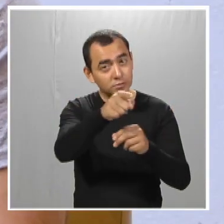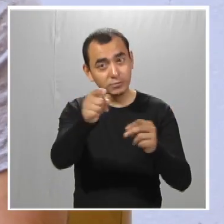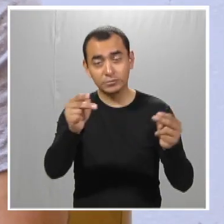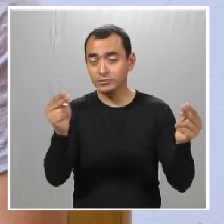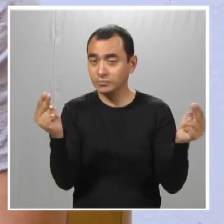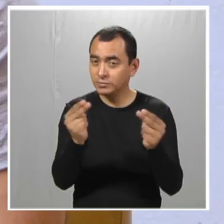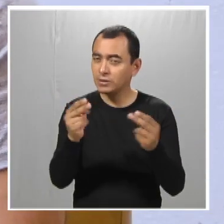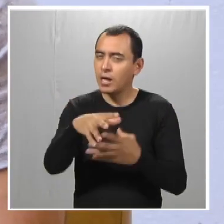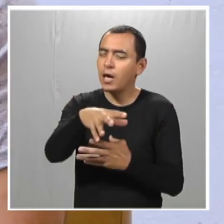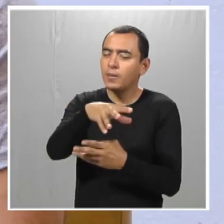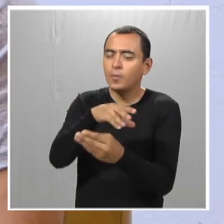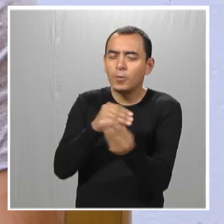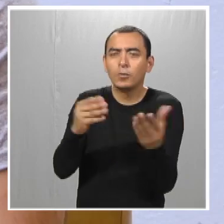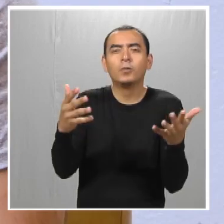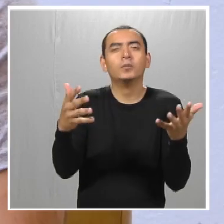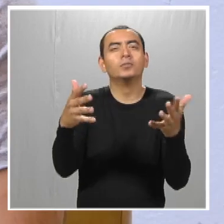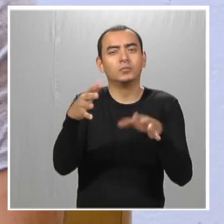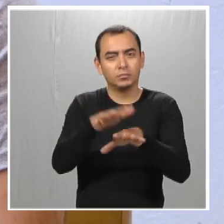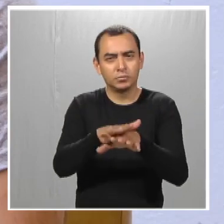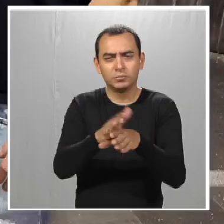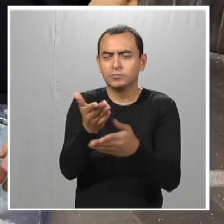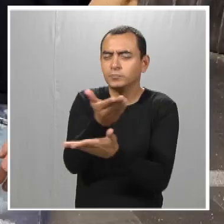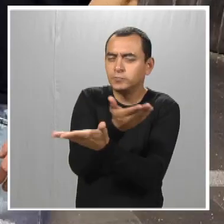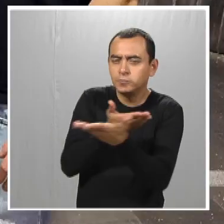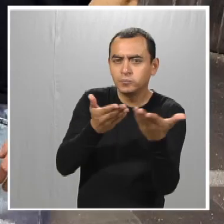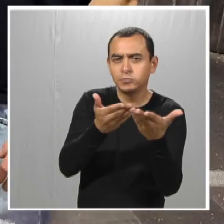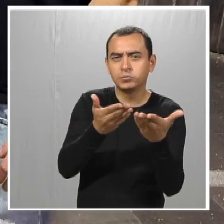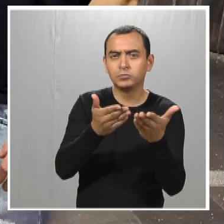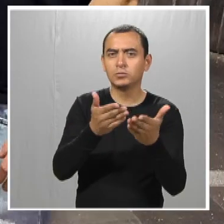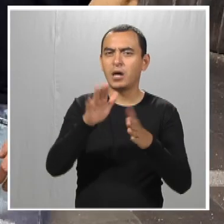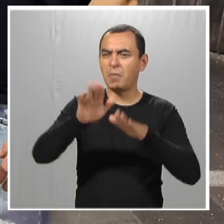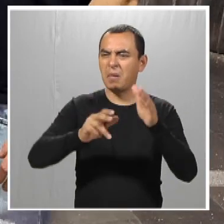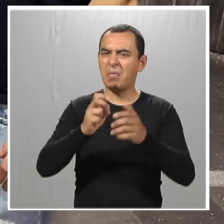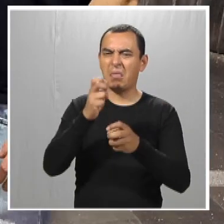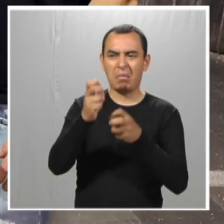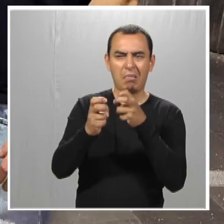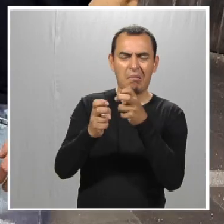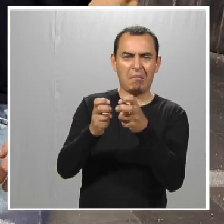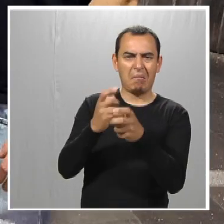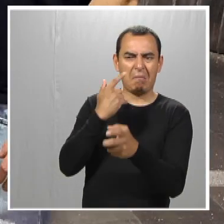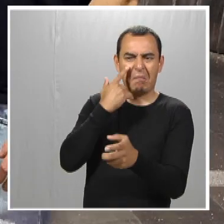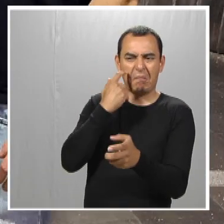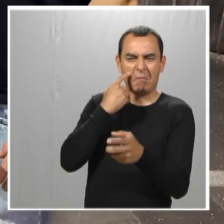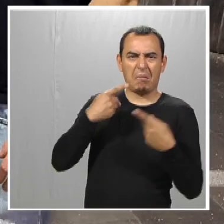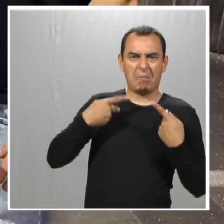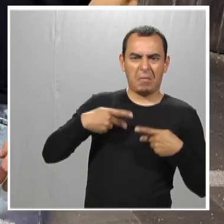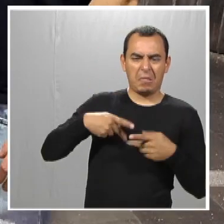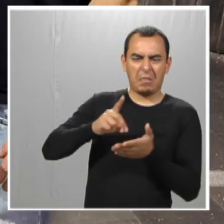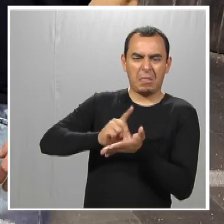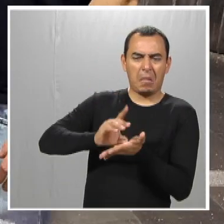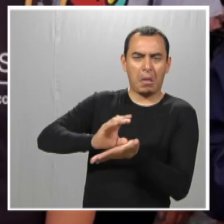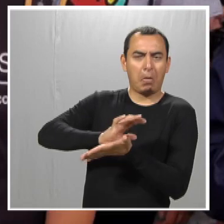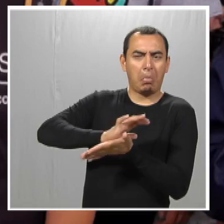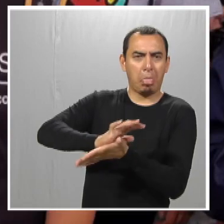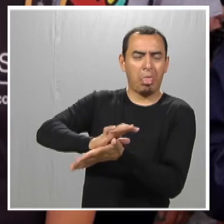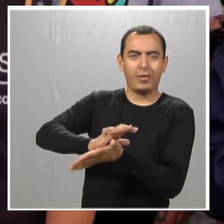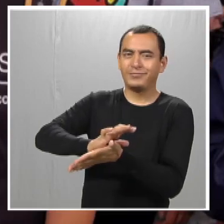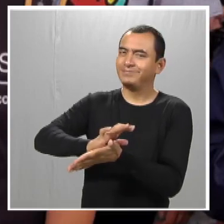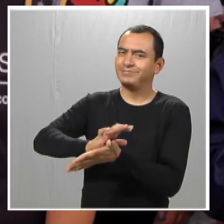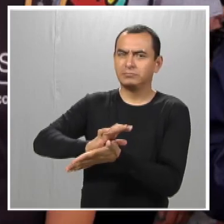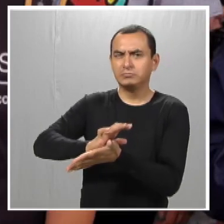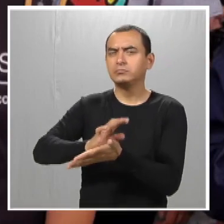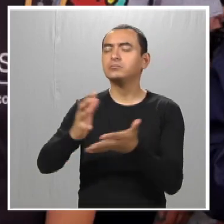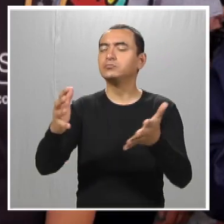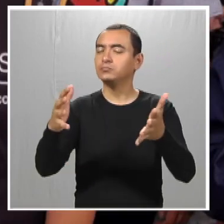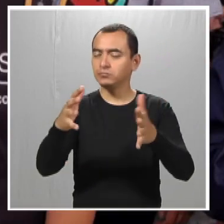seamos más incluyentes para que todos podamos convivir. Es que se quiten ese estigma de las personas con discapacidad,